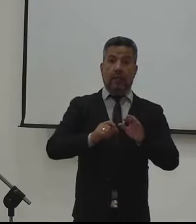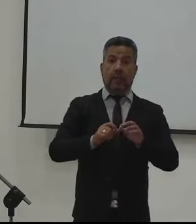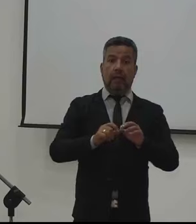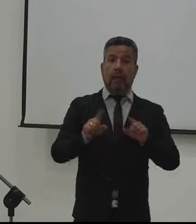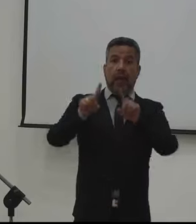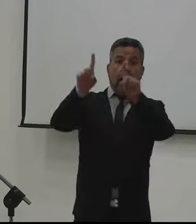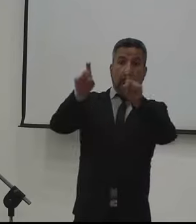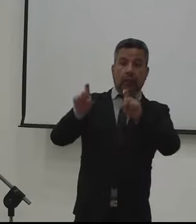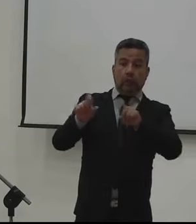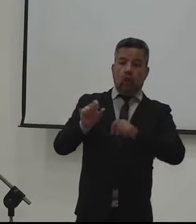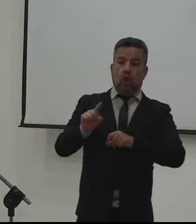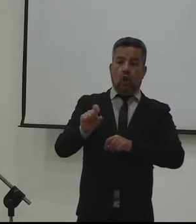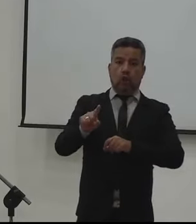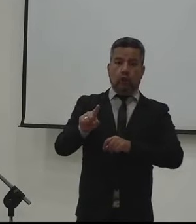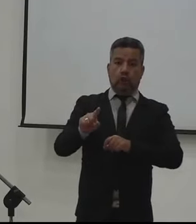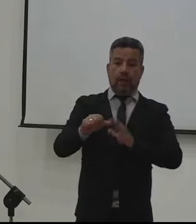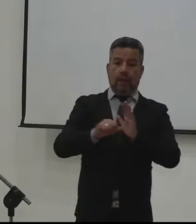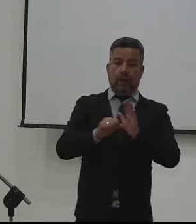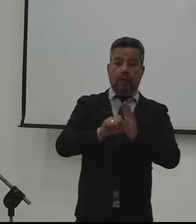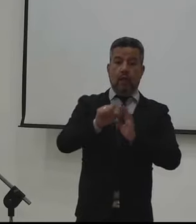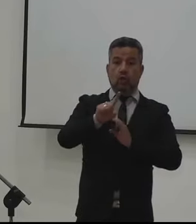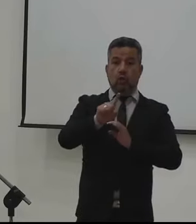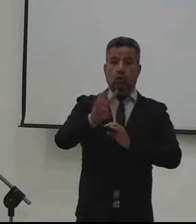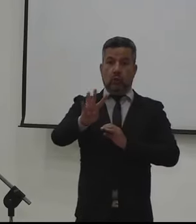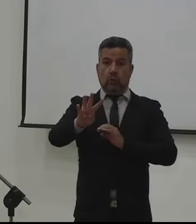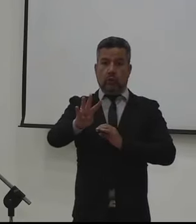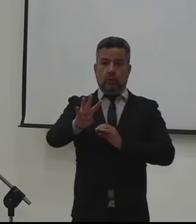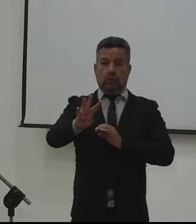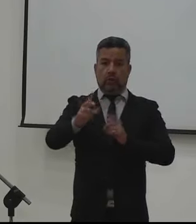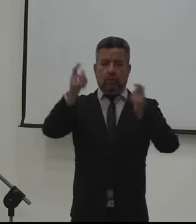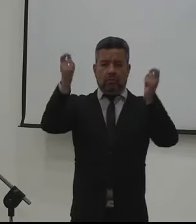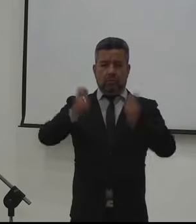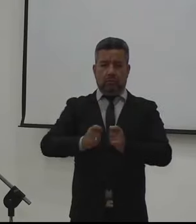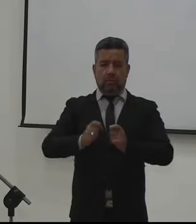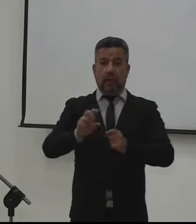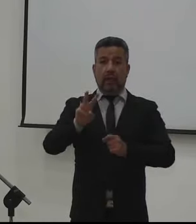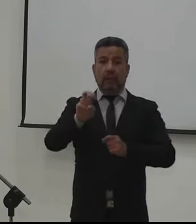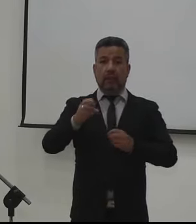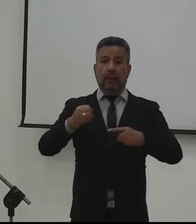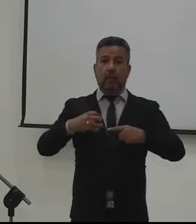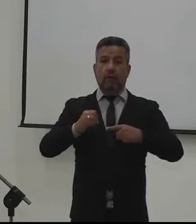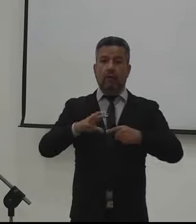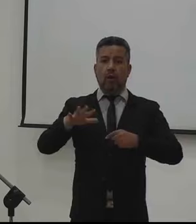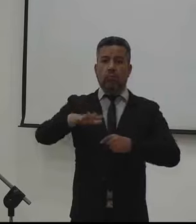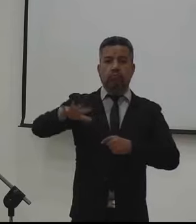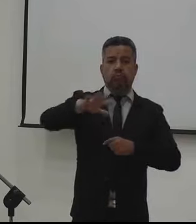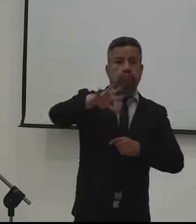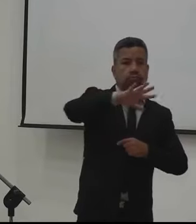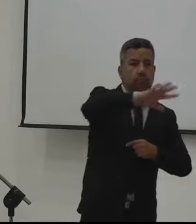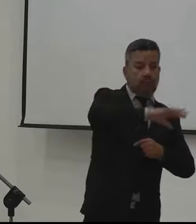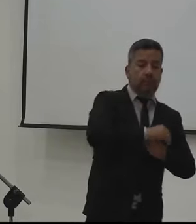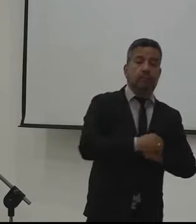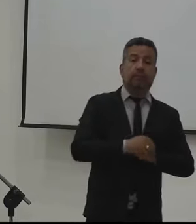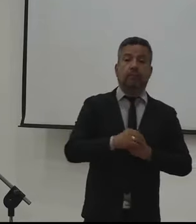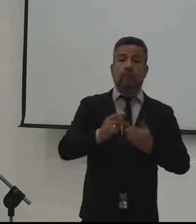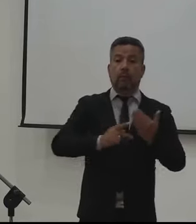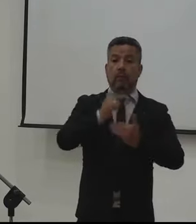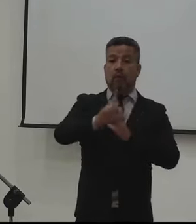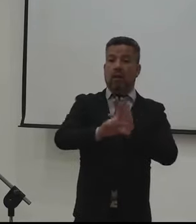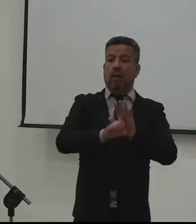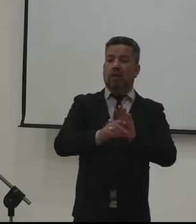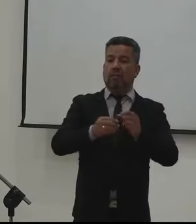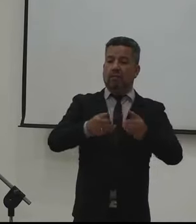ley contiene 11 títulos 114 artículos haremos un total de 7 foros regionales el proyecto